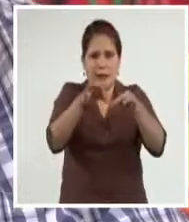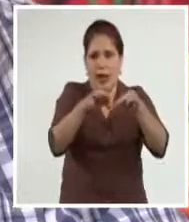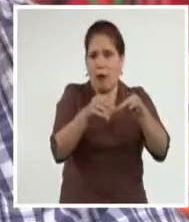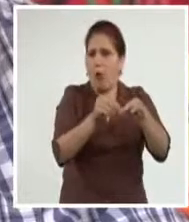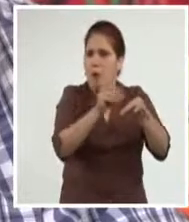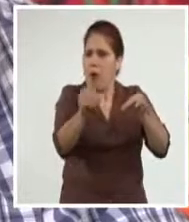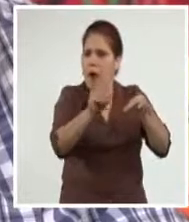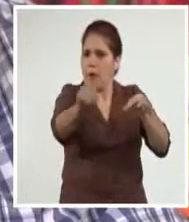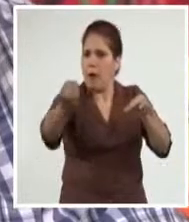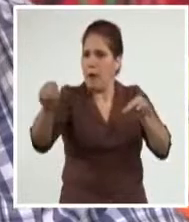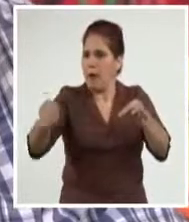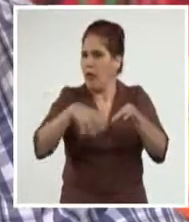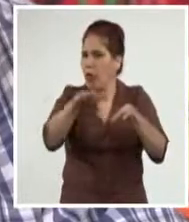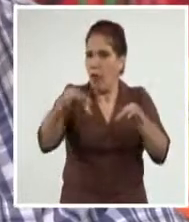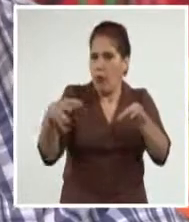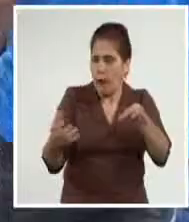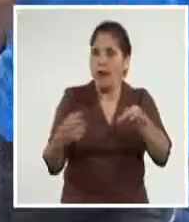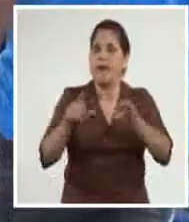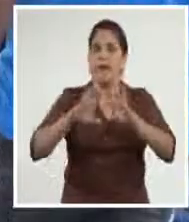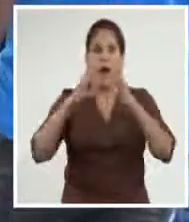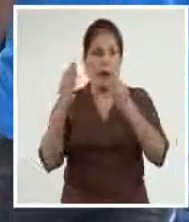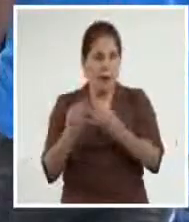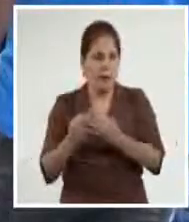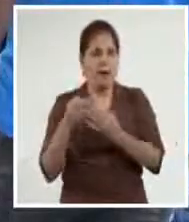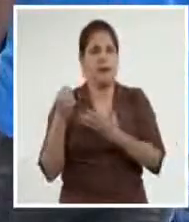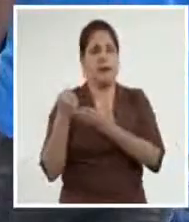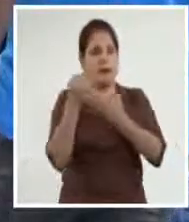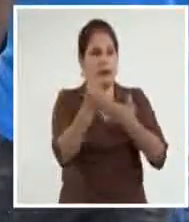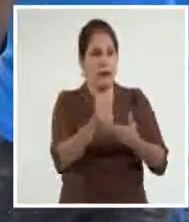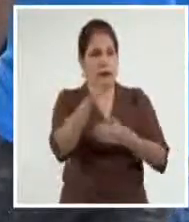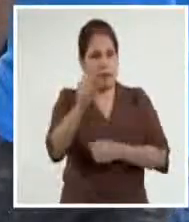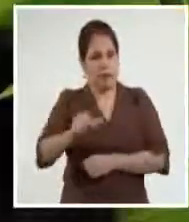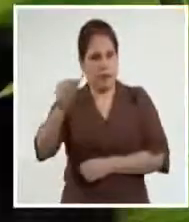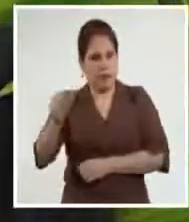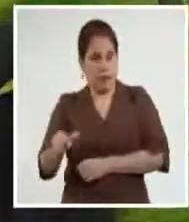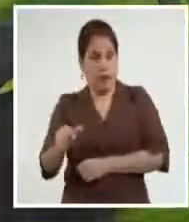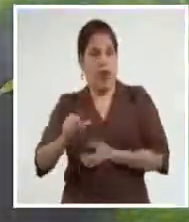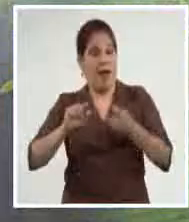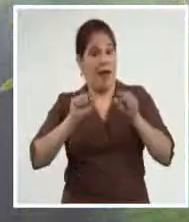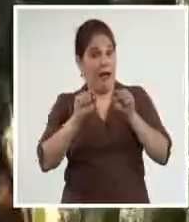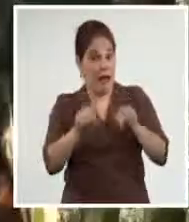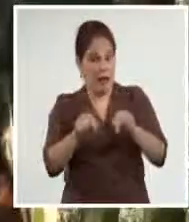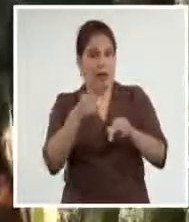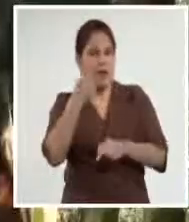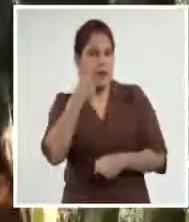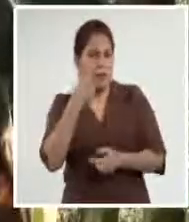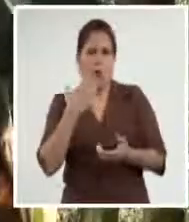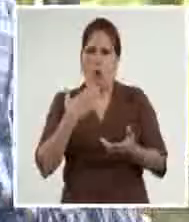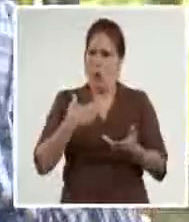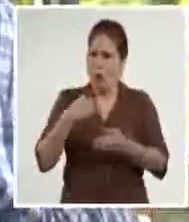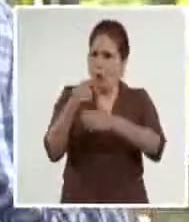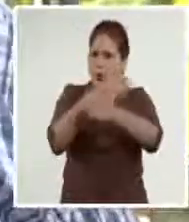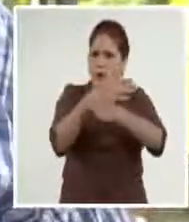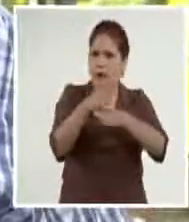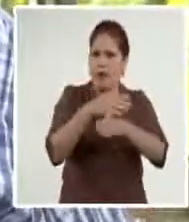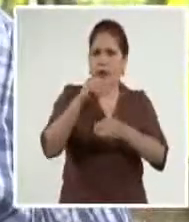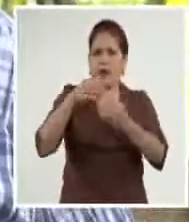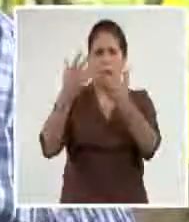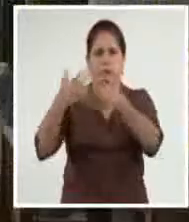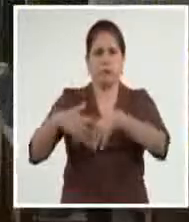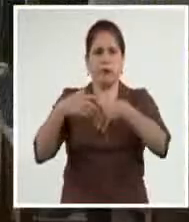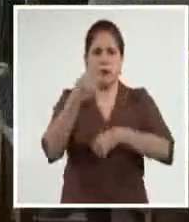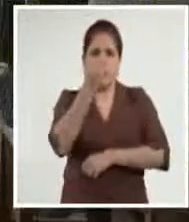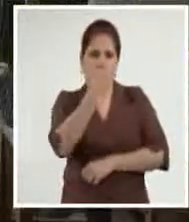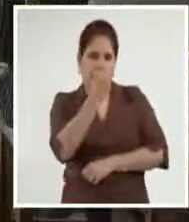primeramente del campesino y su familia. En el módulo pecuario de la estructura, constató la manera en que diversifican sus producciones.